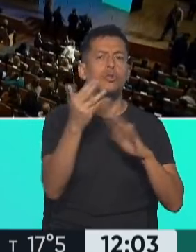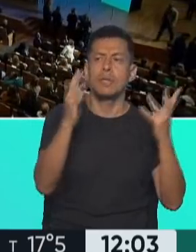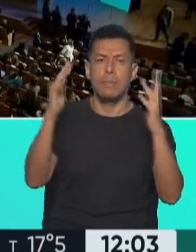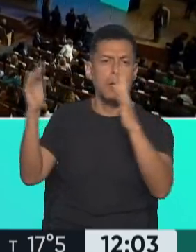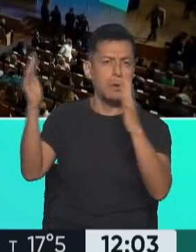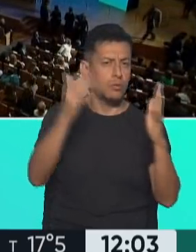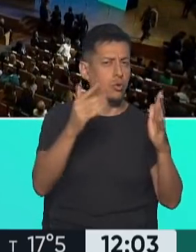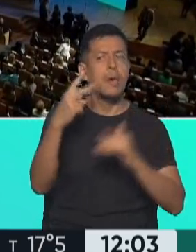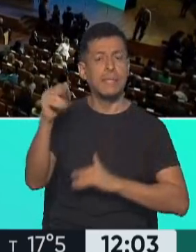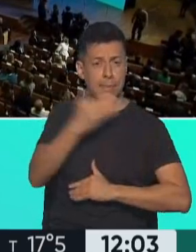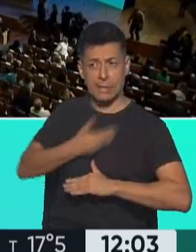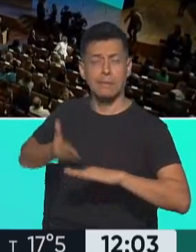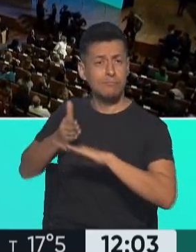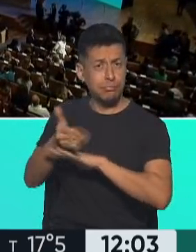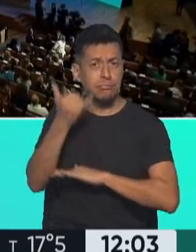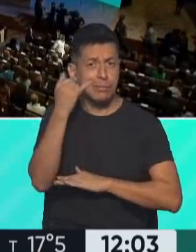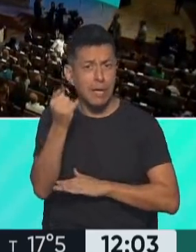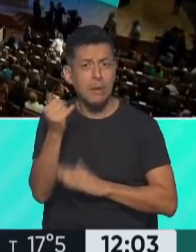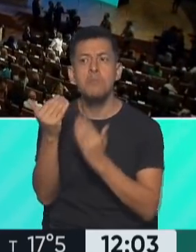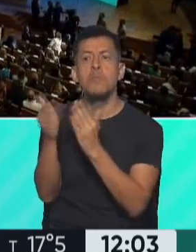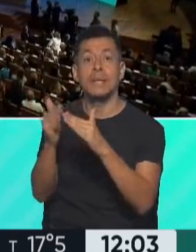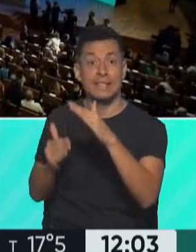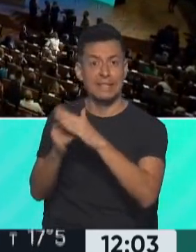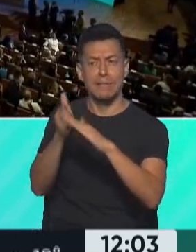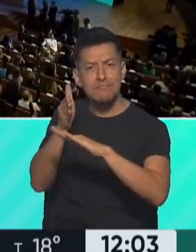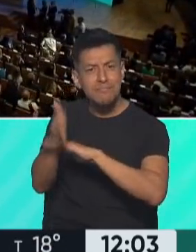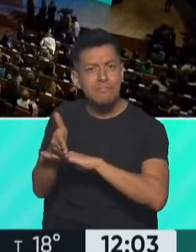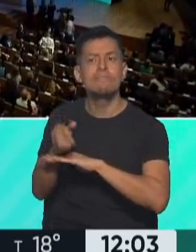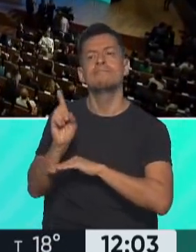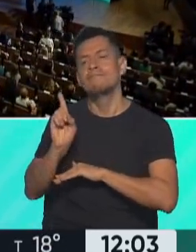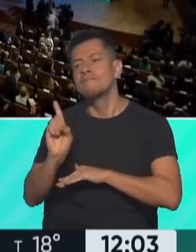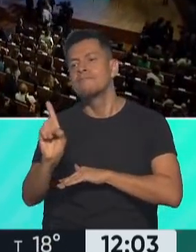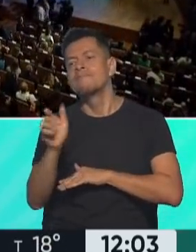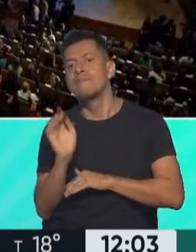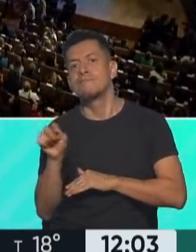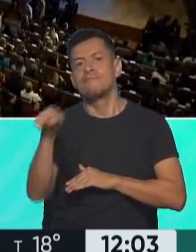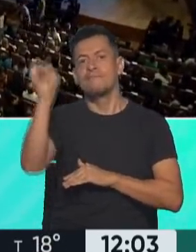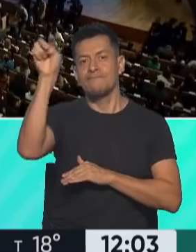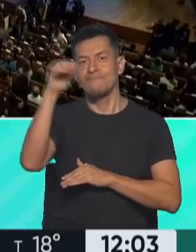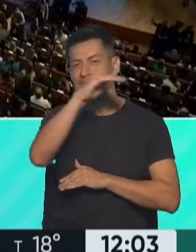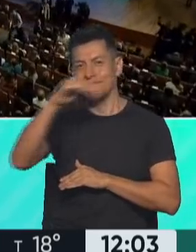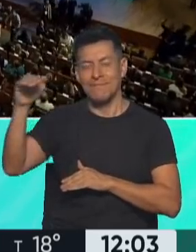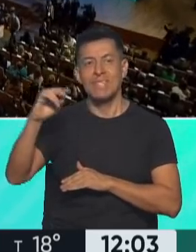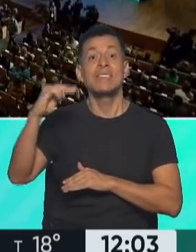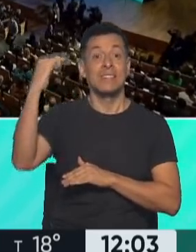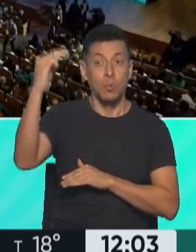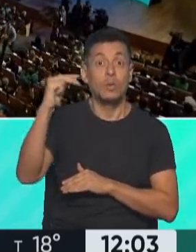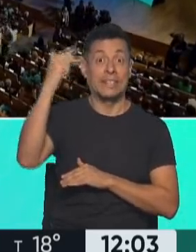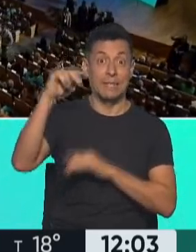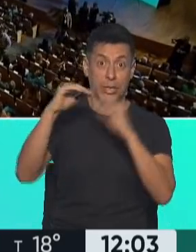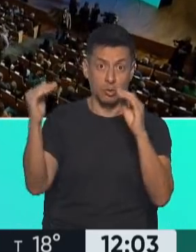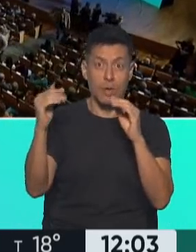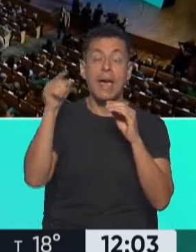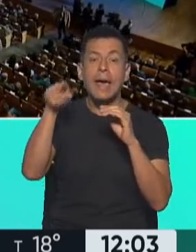la vicepresidenta por esta puerta central y ya encaminándose hacia arriba, hacia el segundo y tercer piso,